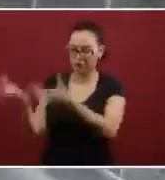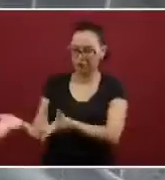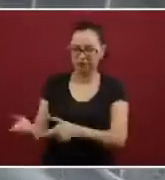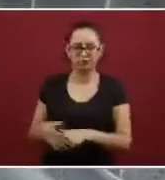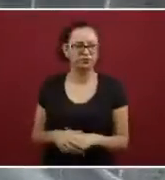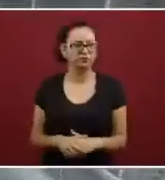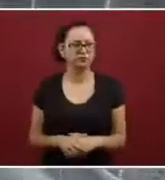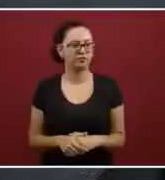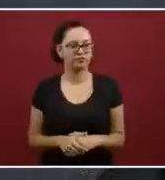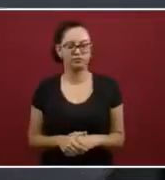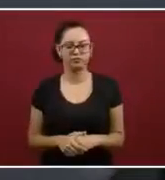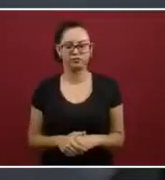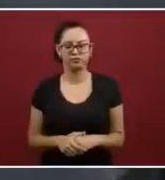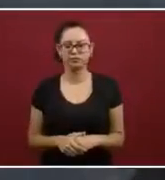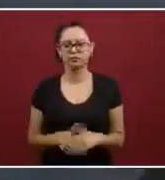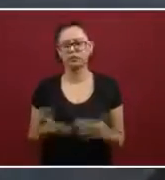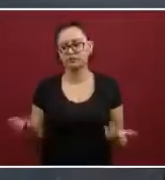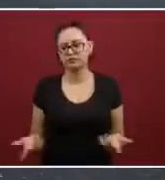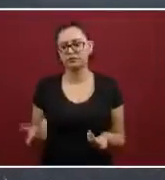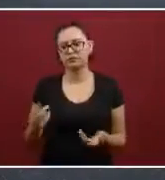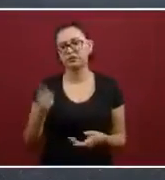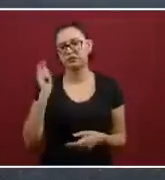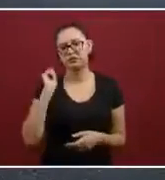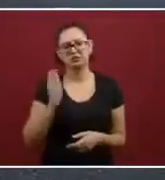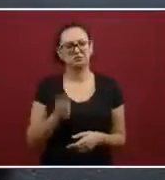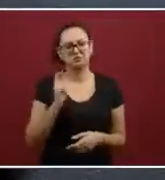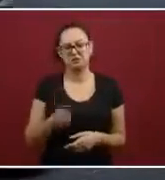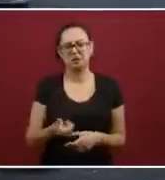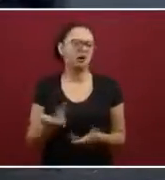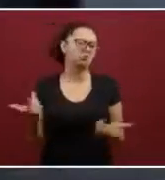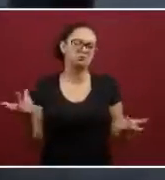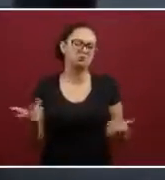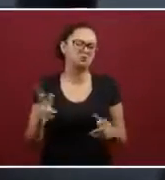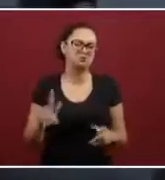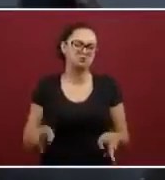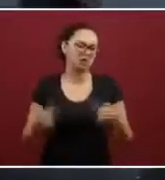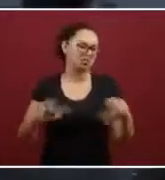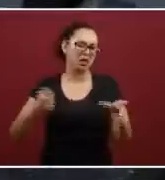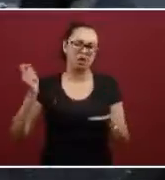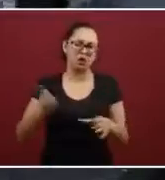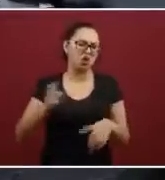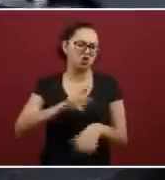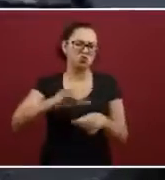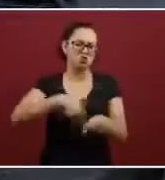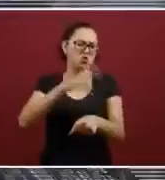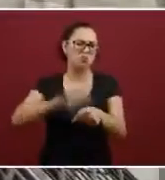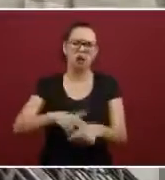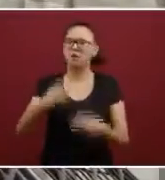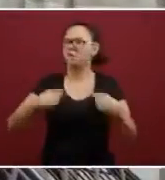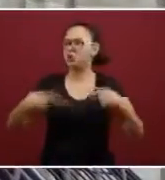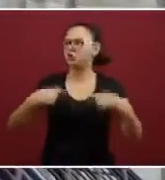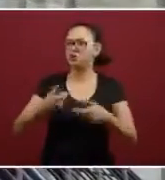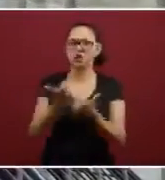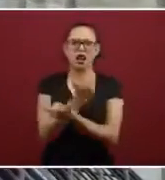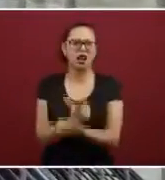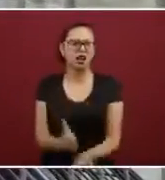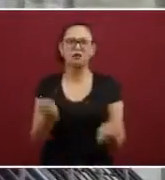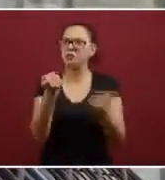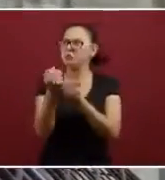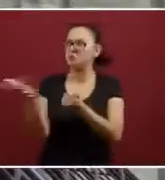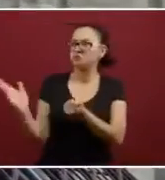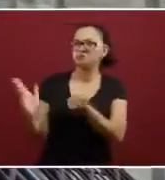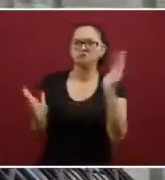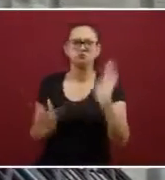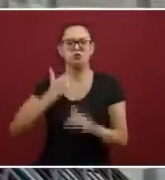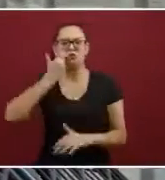es una subasta martillo, es una subasta donde cualquier persona puede participar, es una subasta abierta, no hay restricciones, quien